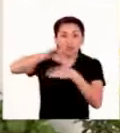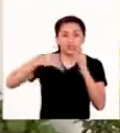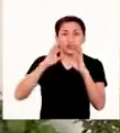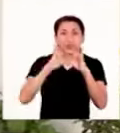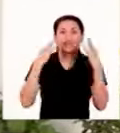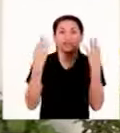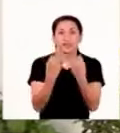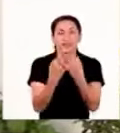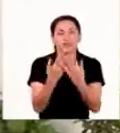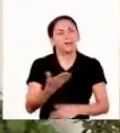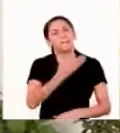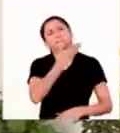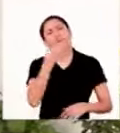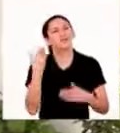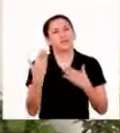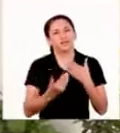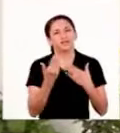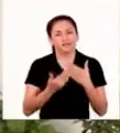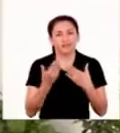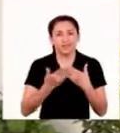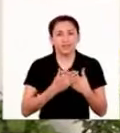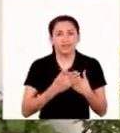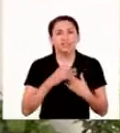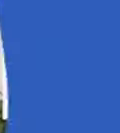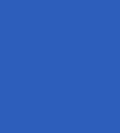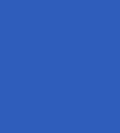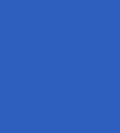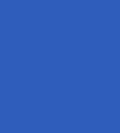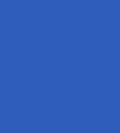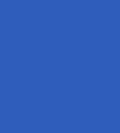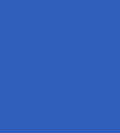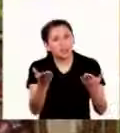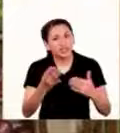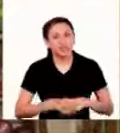seguro que es más llevadero ¿qué opinan ustedes?